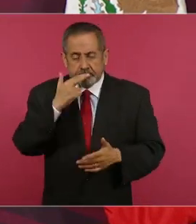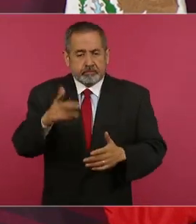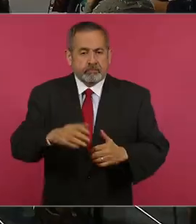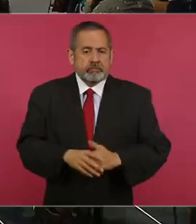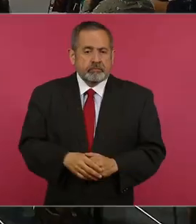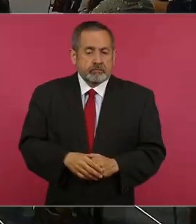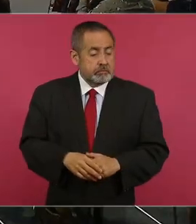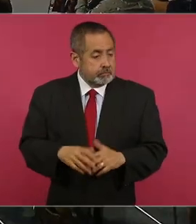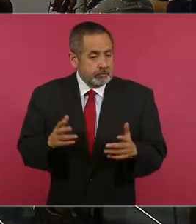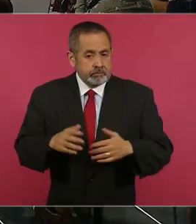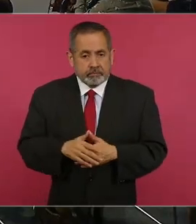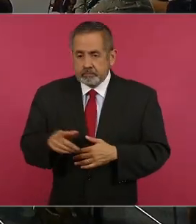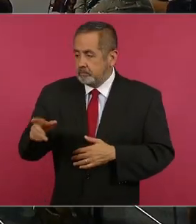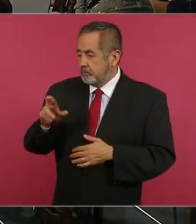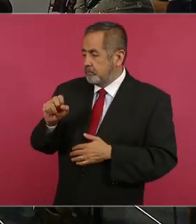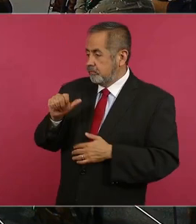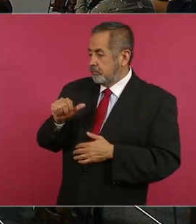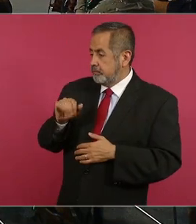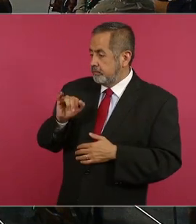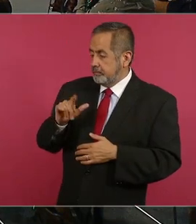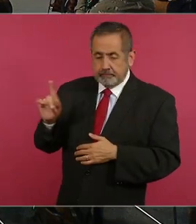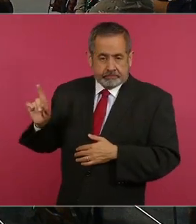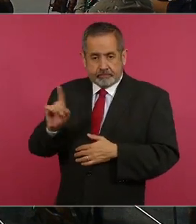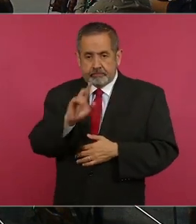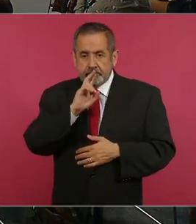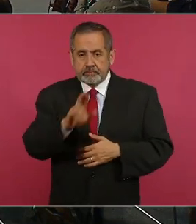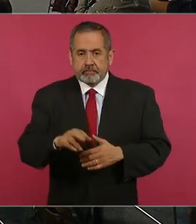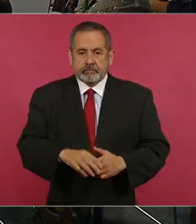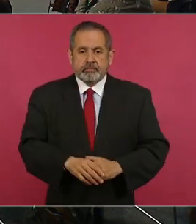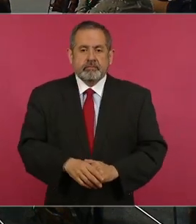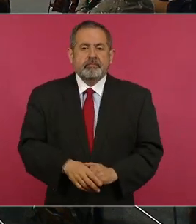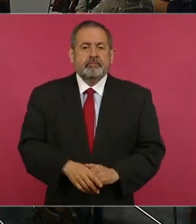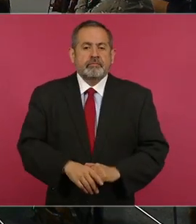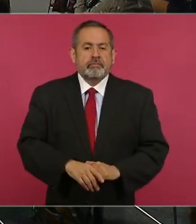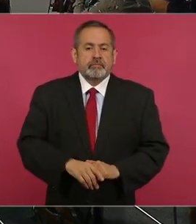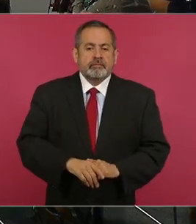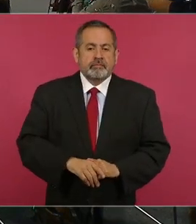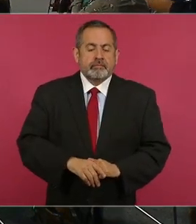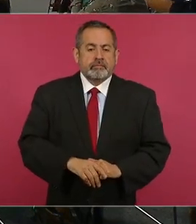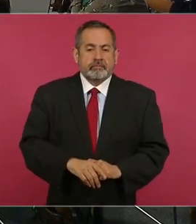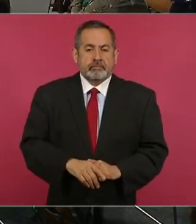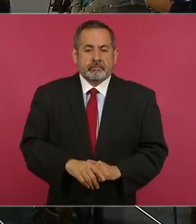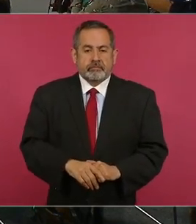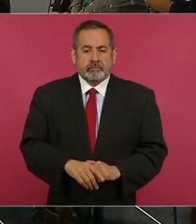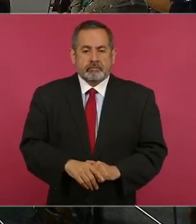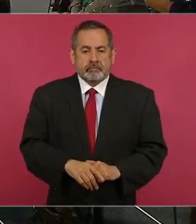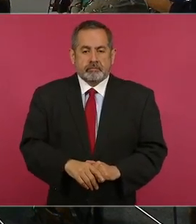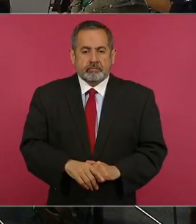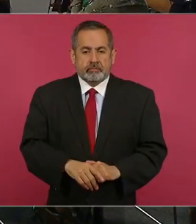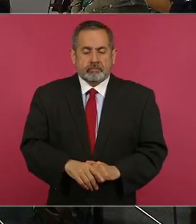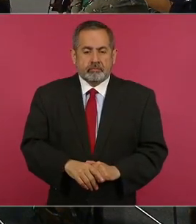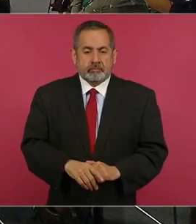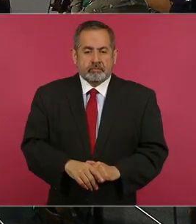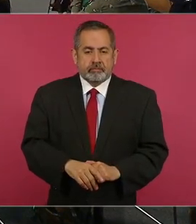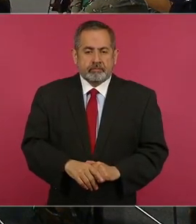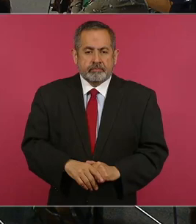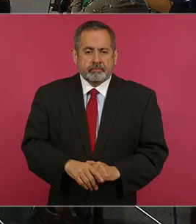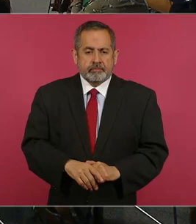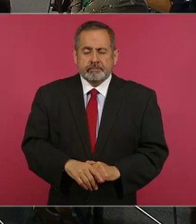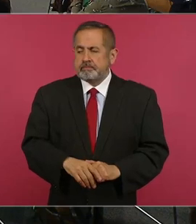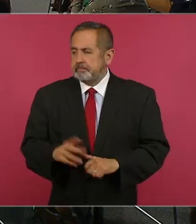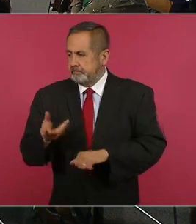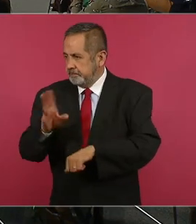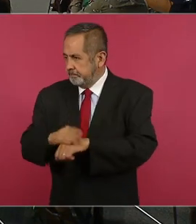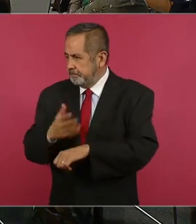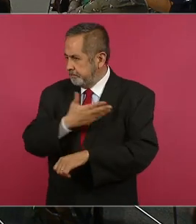Y no sé si, Josecela. Solamente, si me permite, presidente, leer el decálogo de ese día. Con